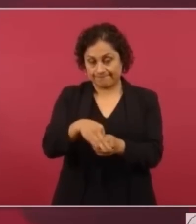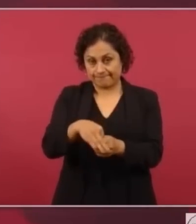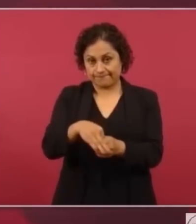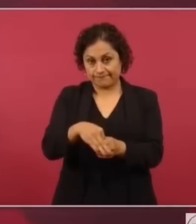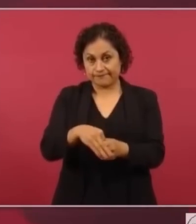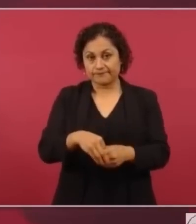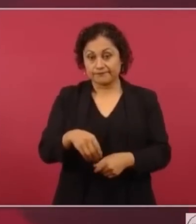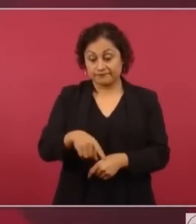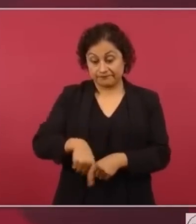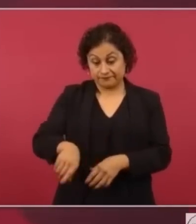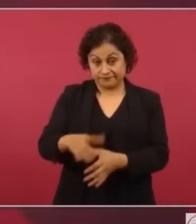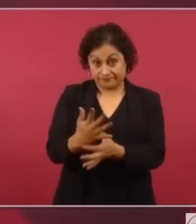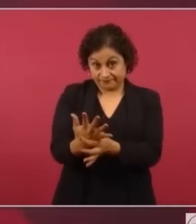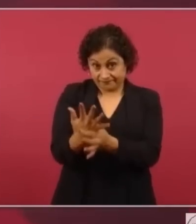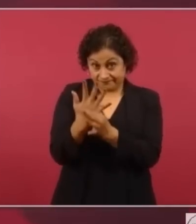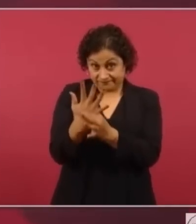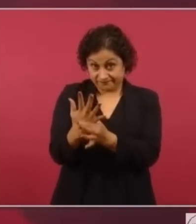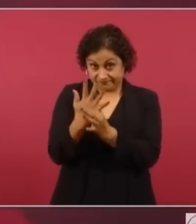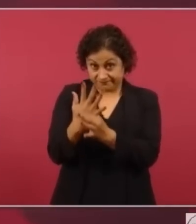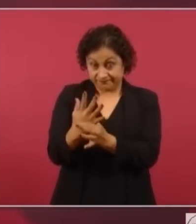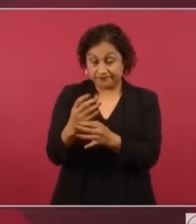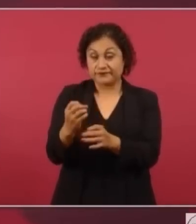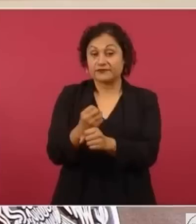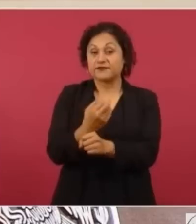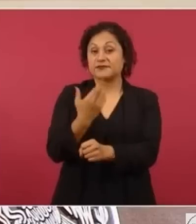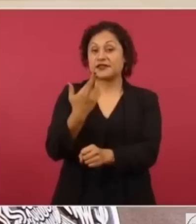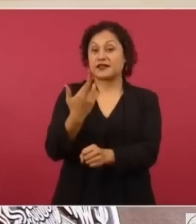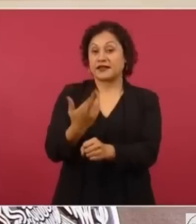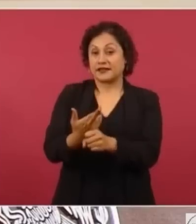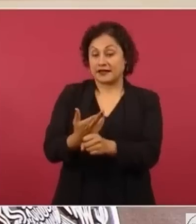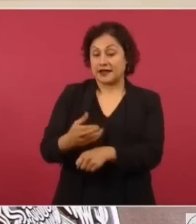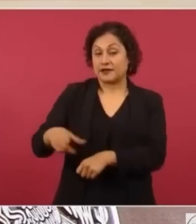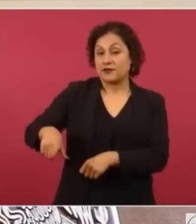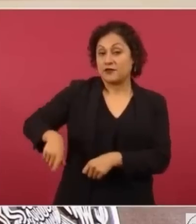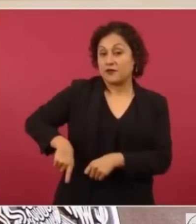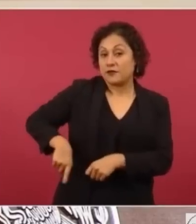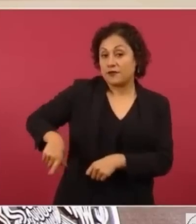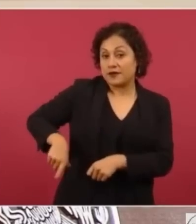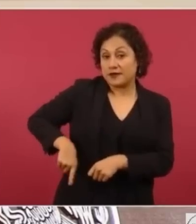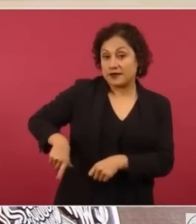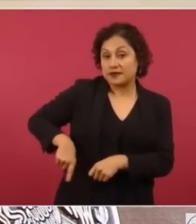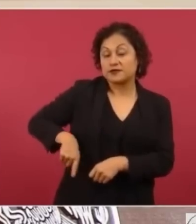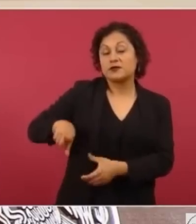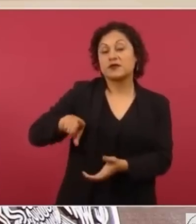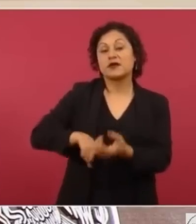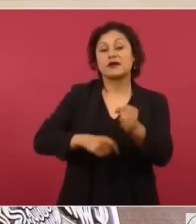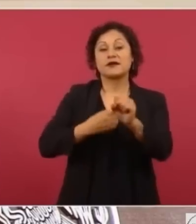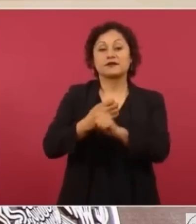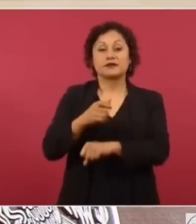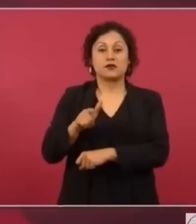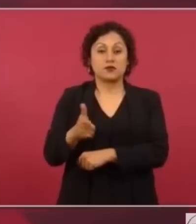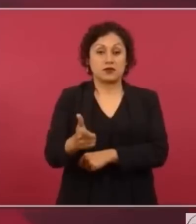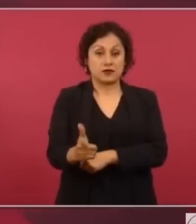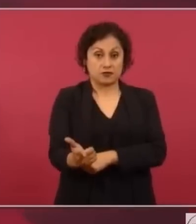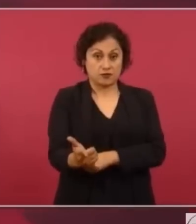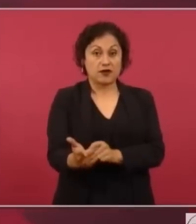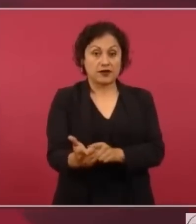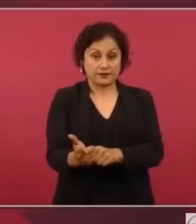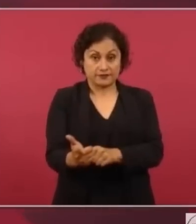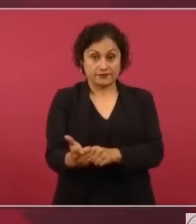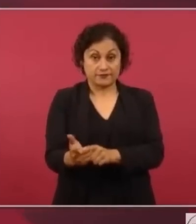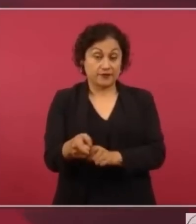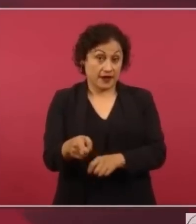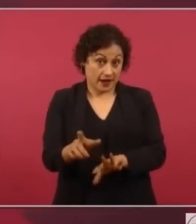Confesado por el secretario de Gobernación de Guanajuato, que llama a todos